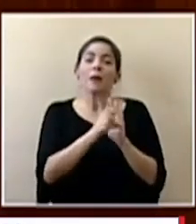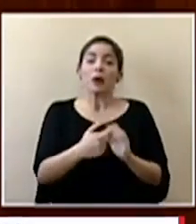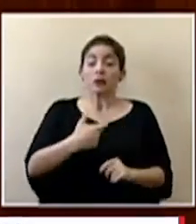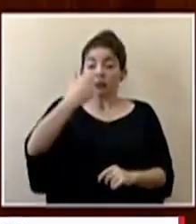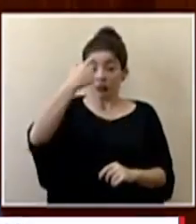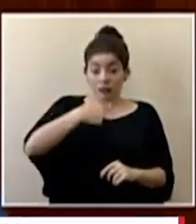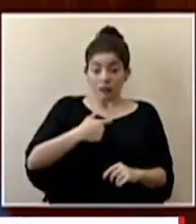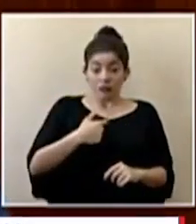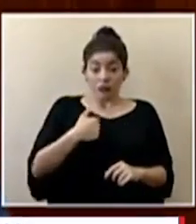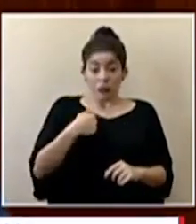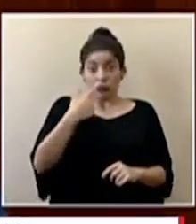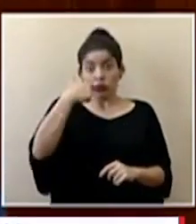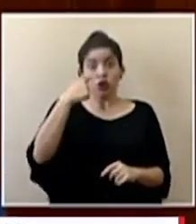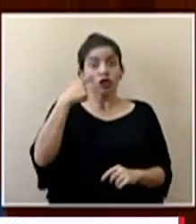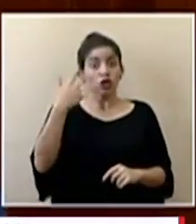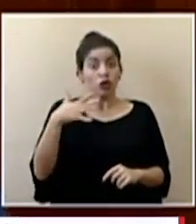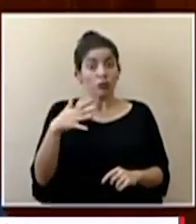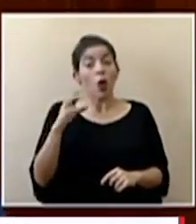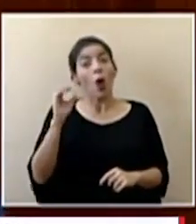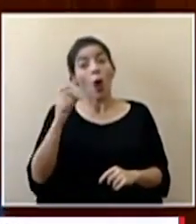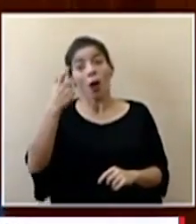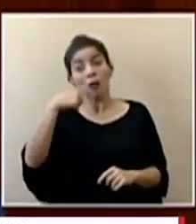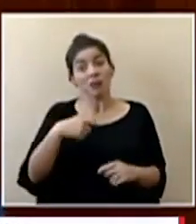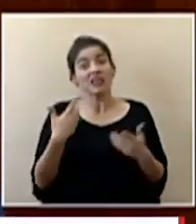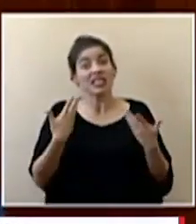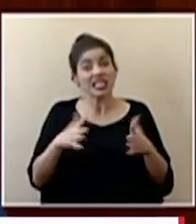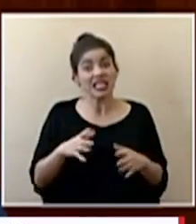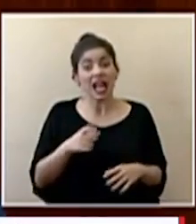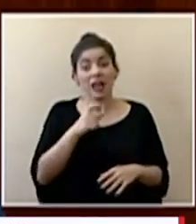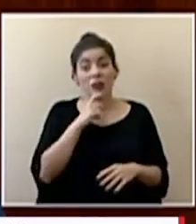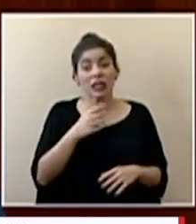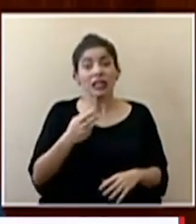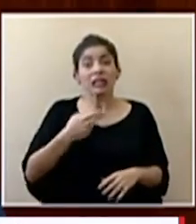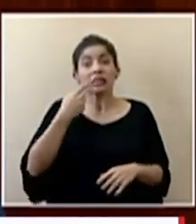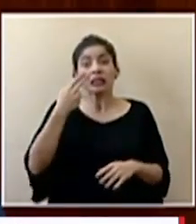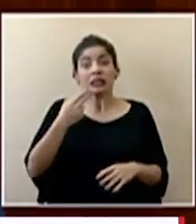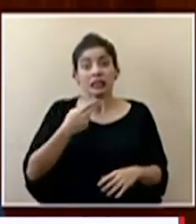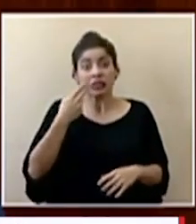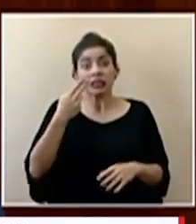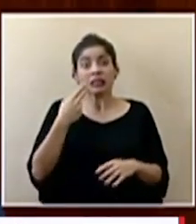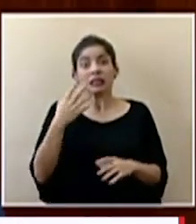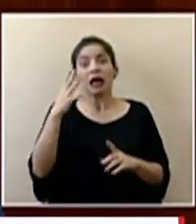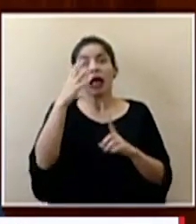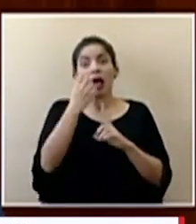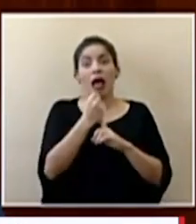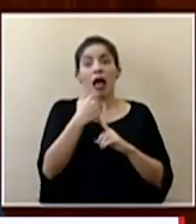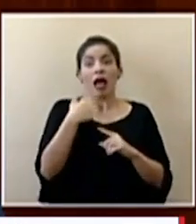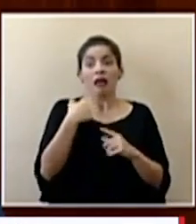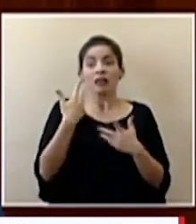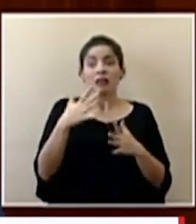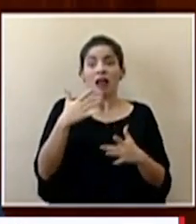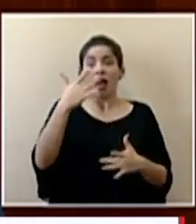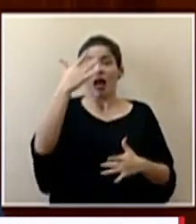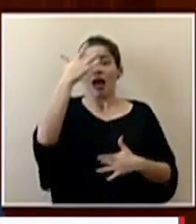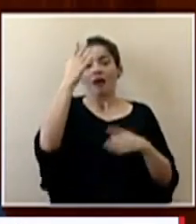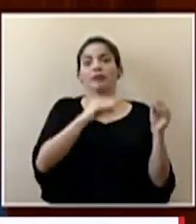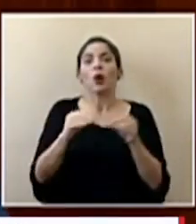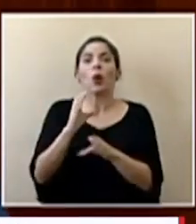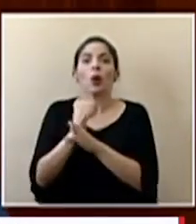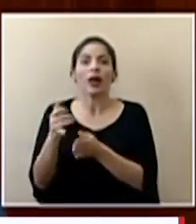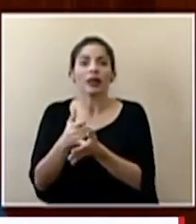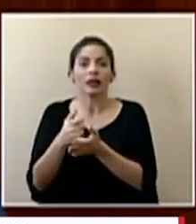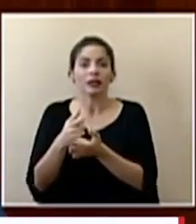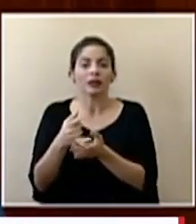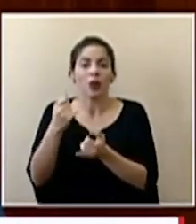definido como sospechoso o bien los que ya están con una dificultad respiratoria tan importante que hasta terminan incluso en una unidad de cuidados intensivos